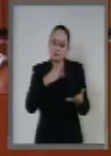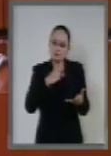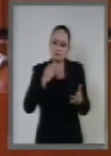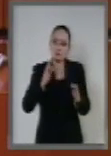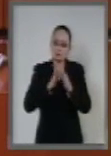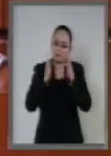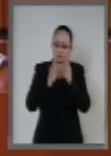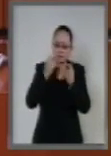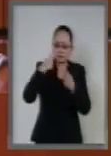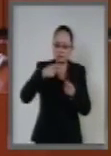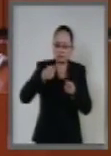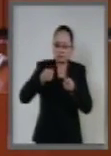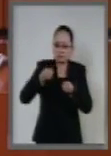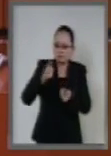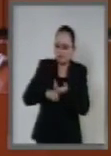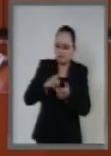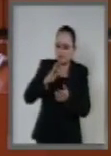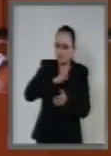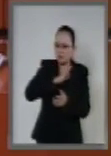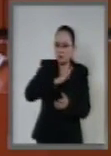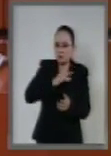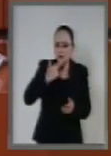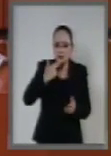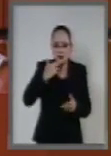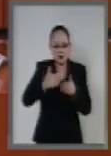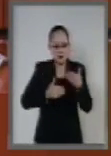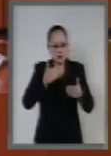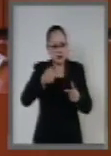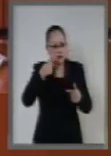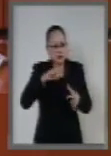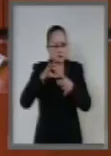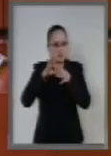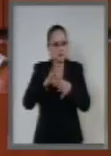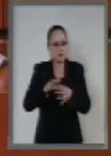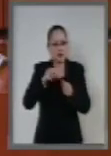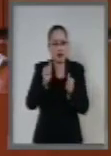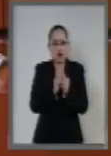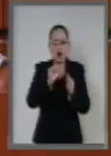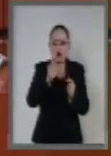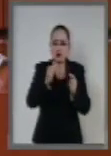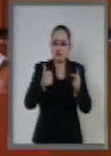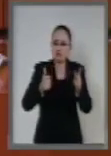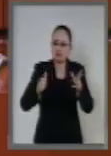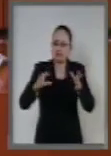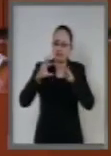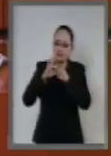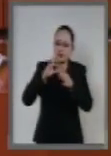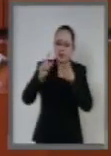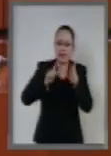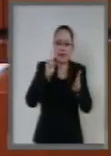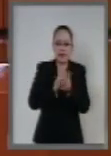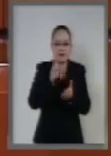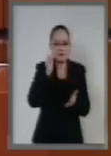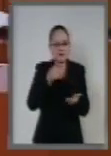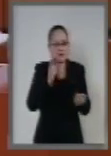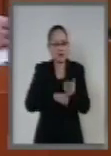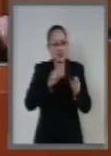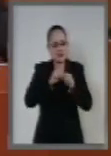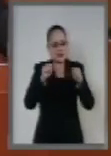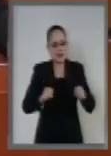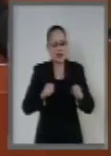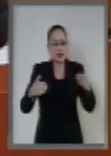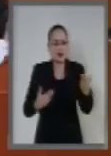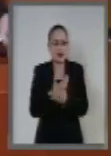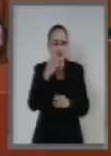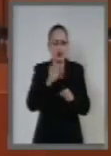mecanismos operativos para la vinculación efectiva con las otras leyes del Sistema Nacional de Combate a